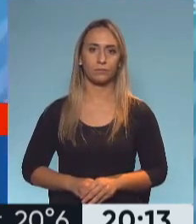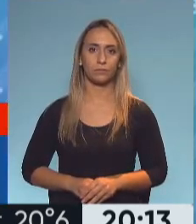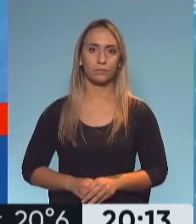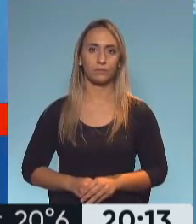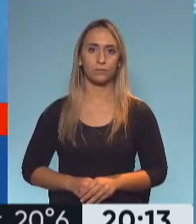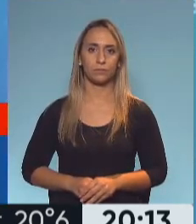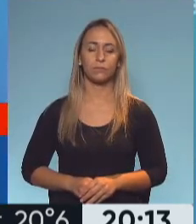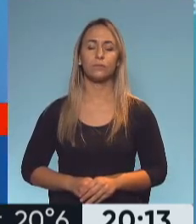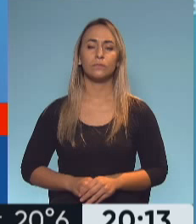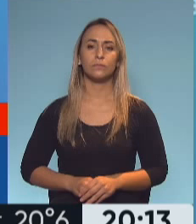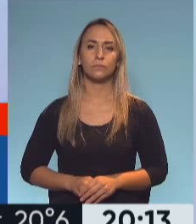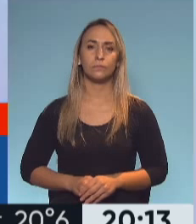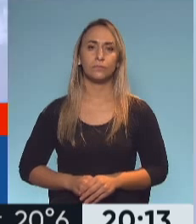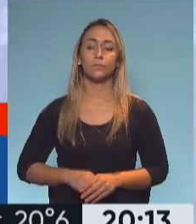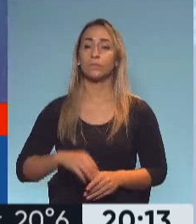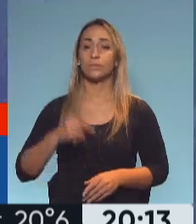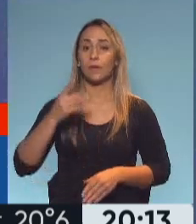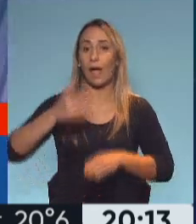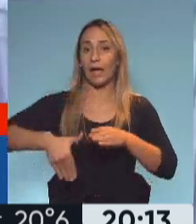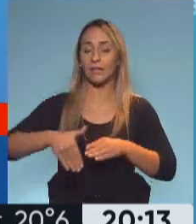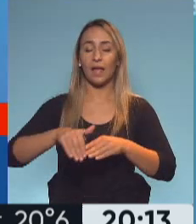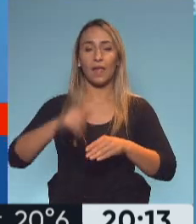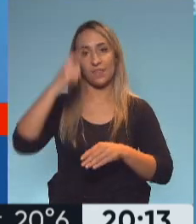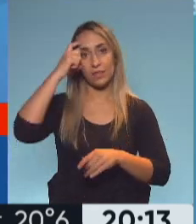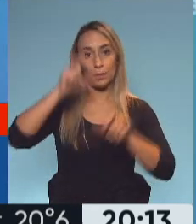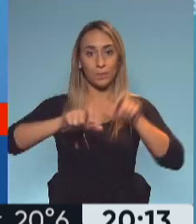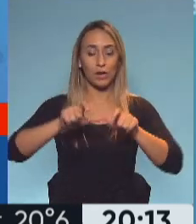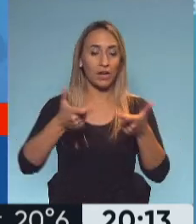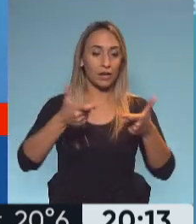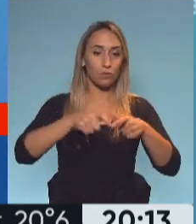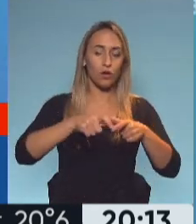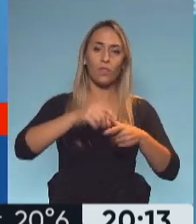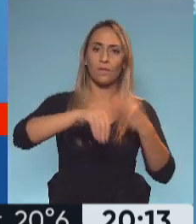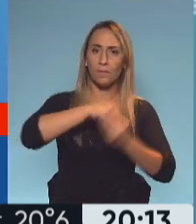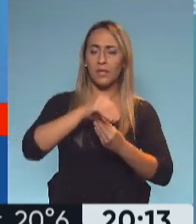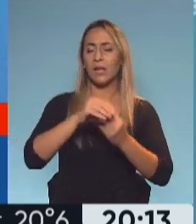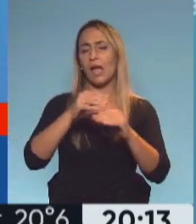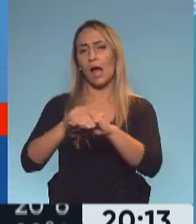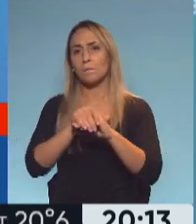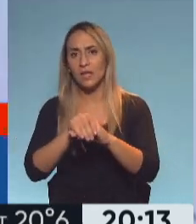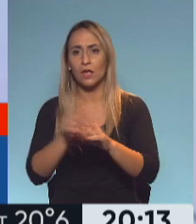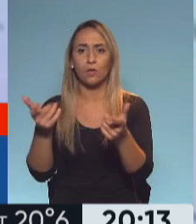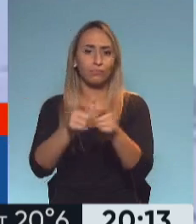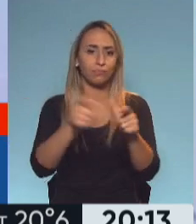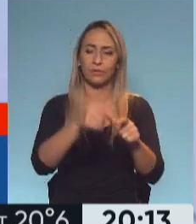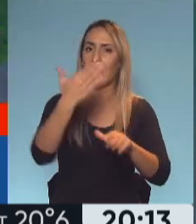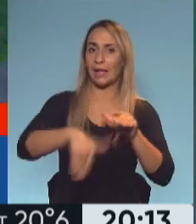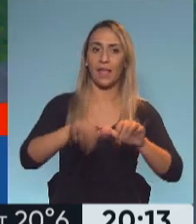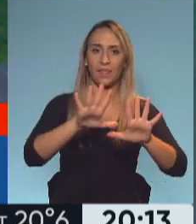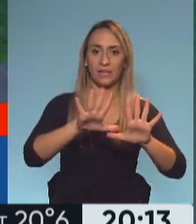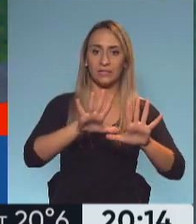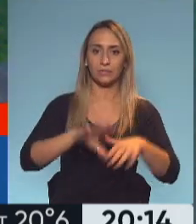Se limitan hasta 10 personas todas las reuniones de tipo social, familiar y recreativa.